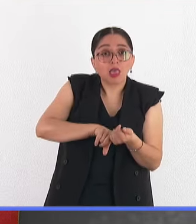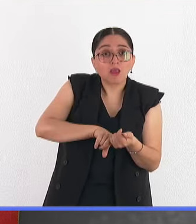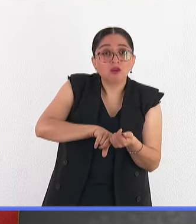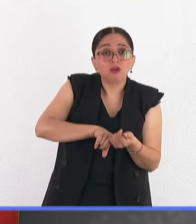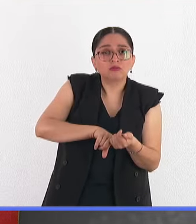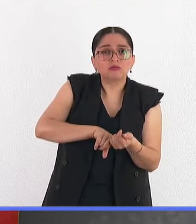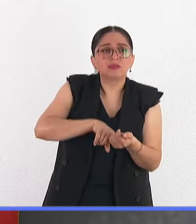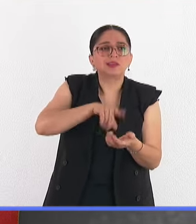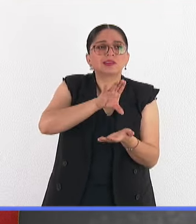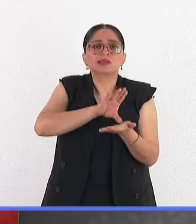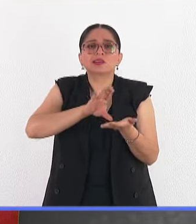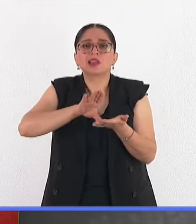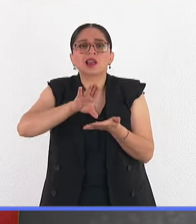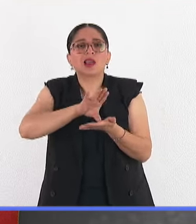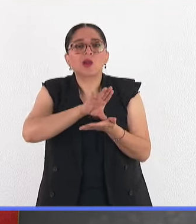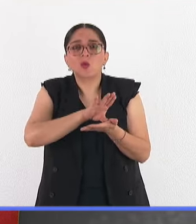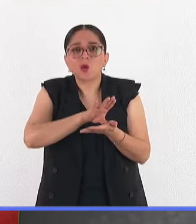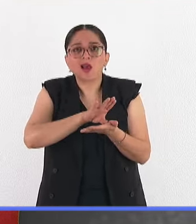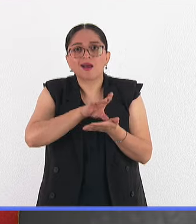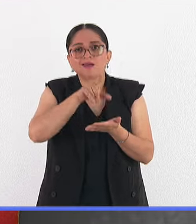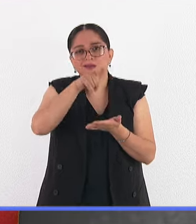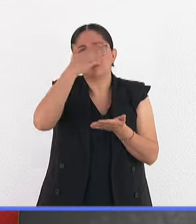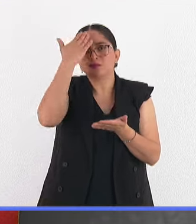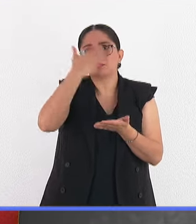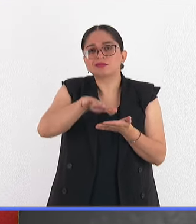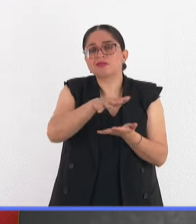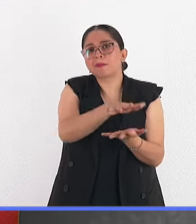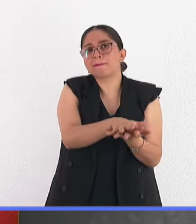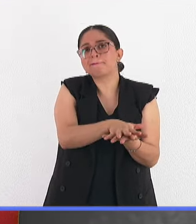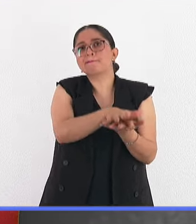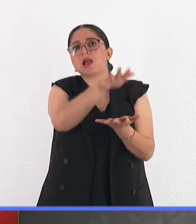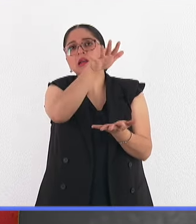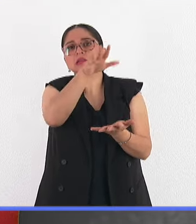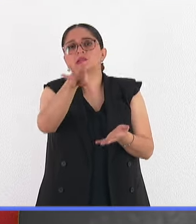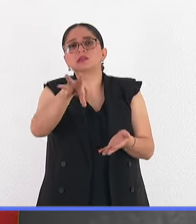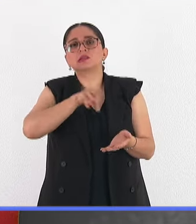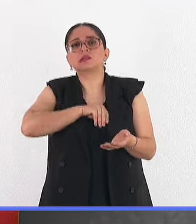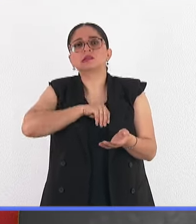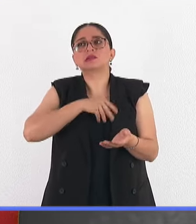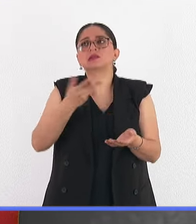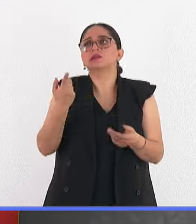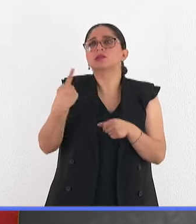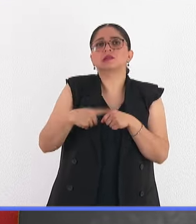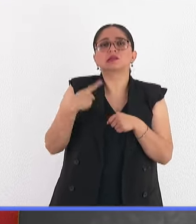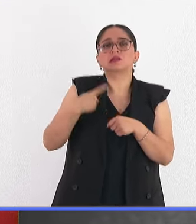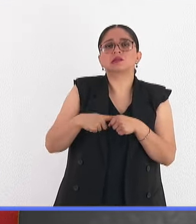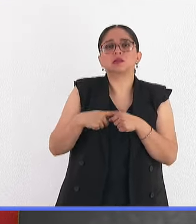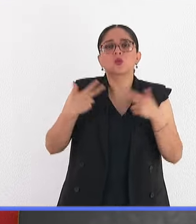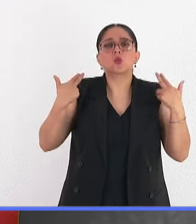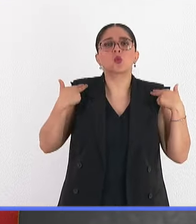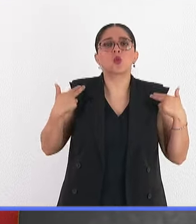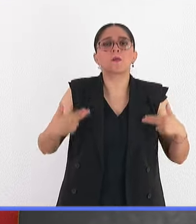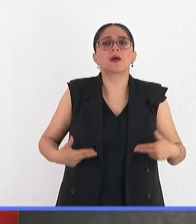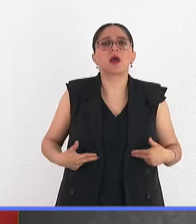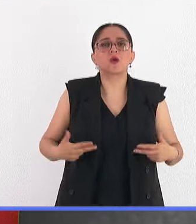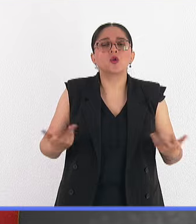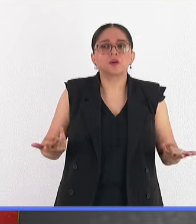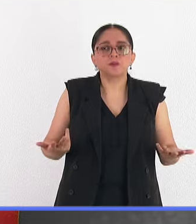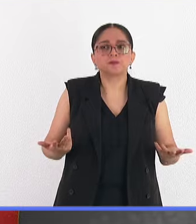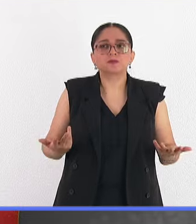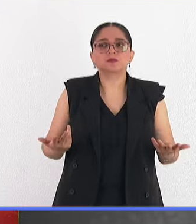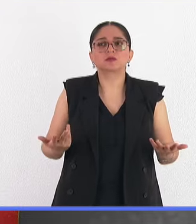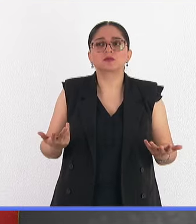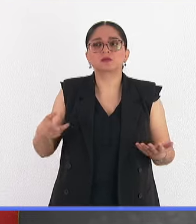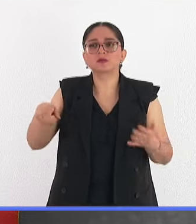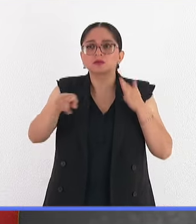¿Y qué células sabemos que son más infectadas, digamos en el humano, que es ahorita lo